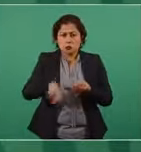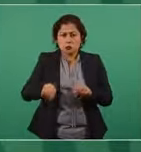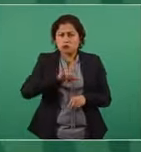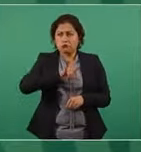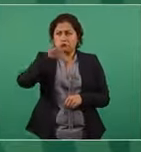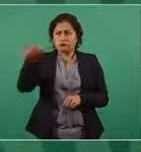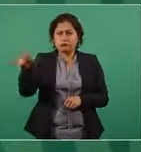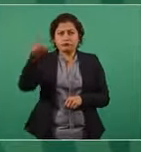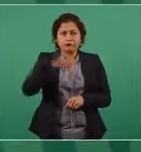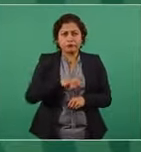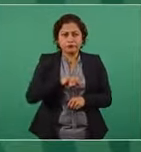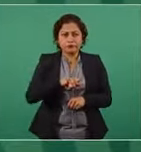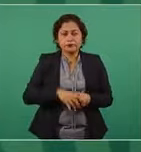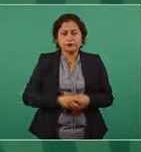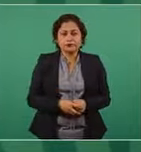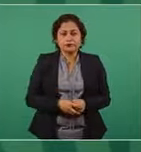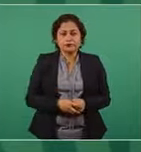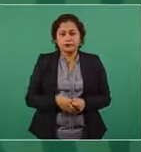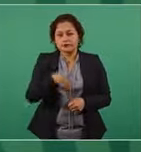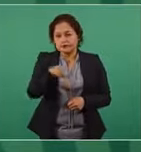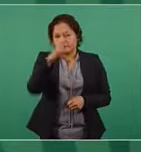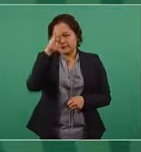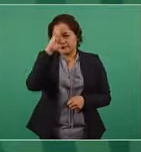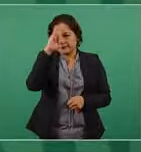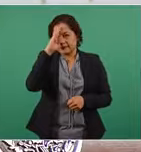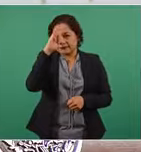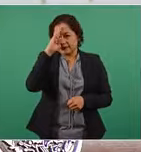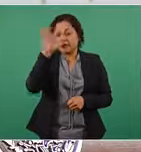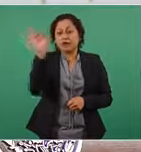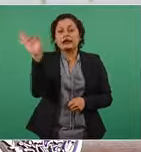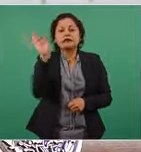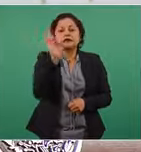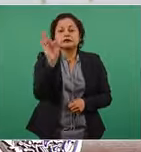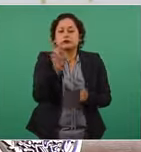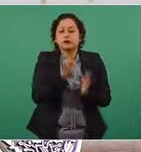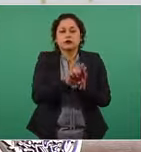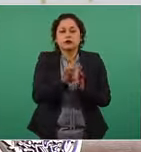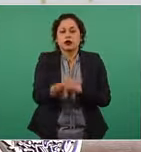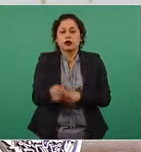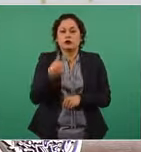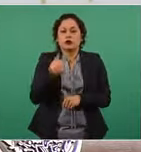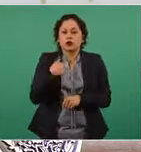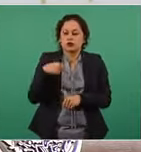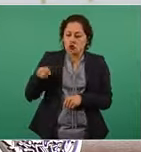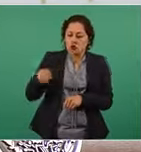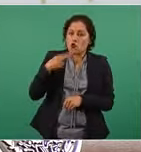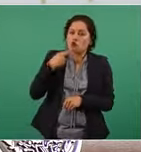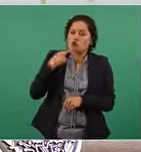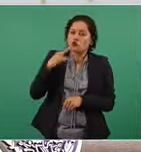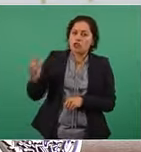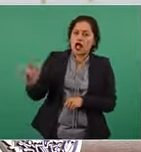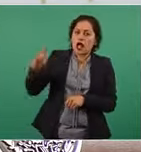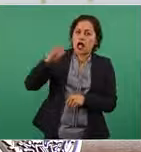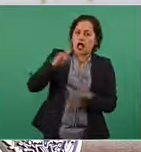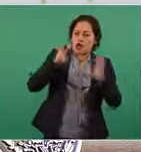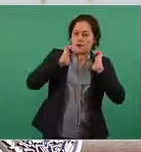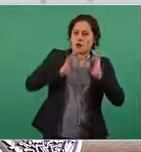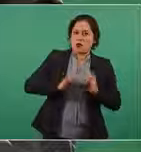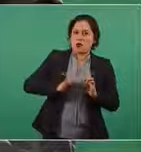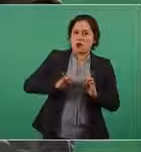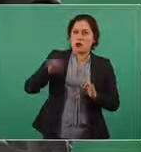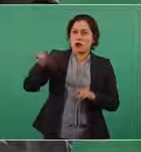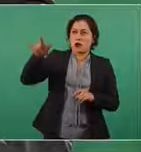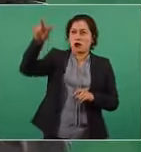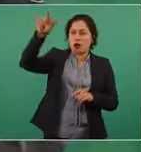¿Cuánto hubiese costado irme en ese avión, levantarlo y bajarlo,